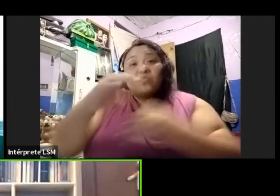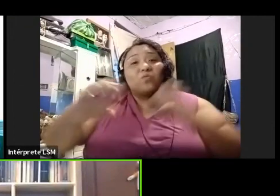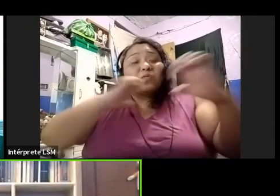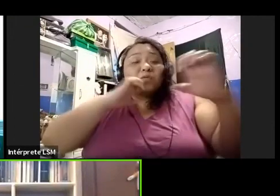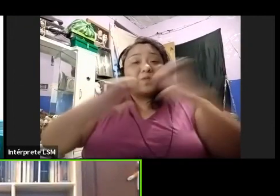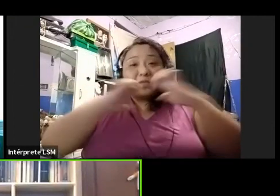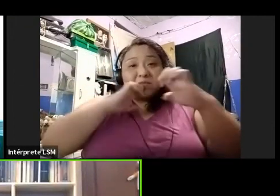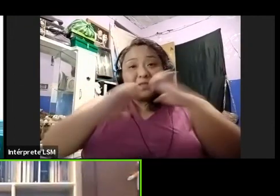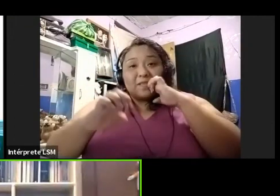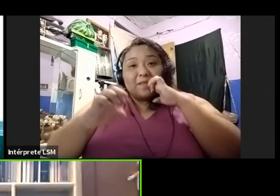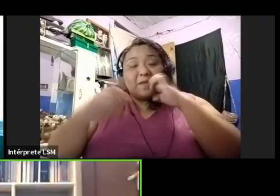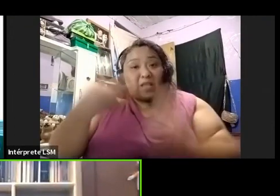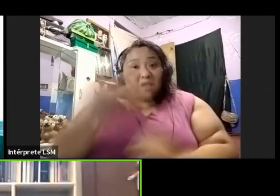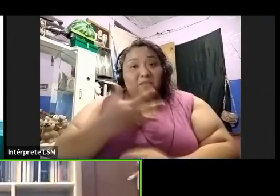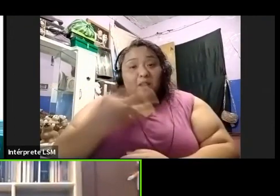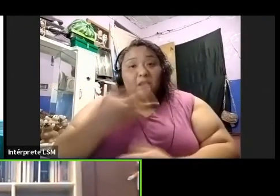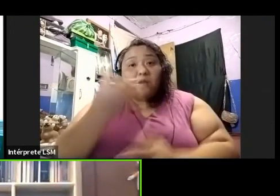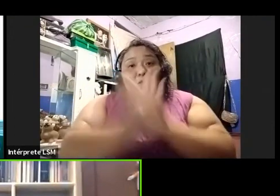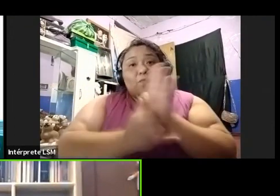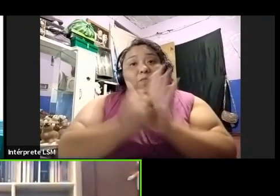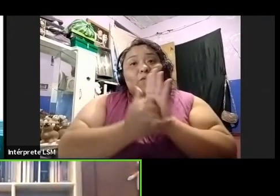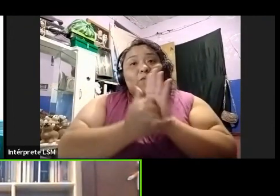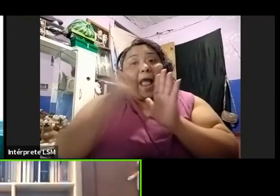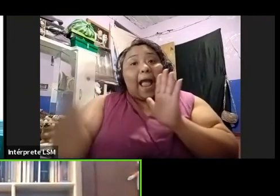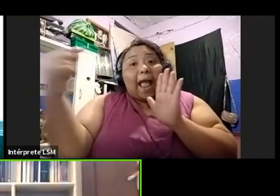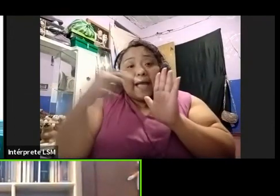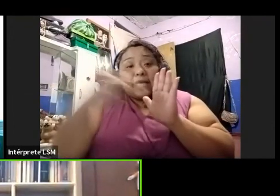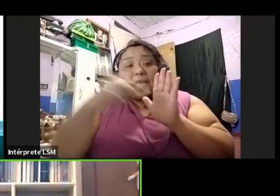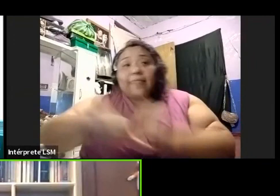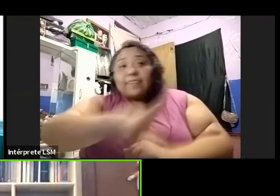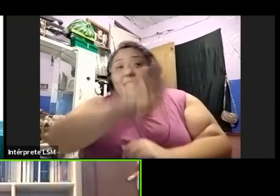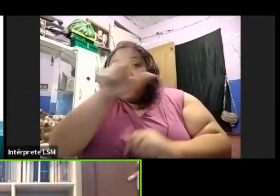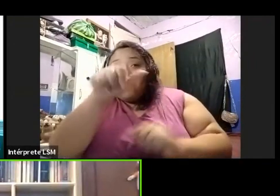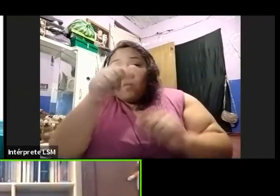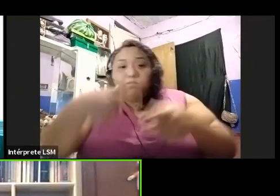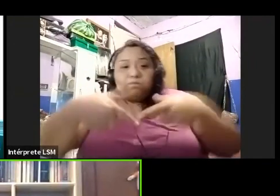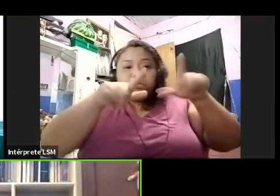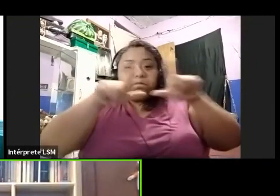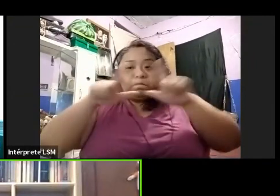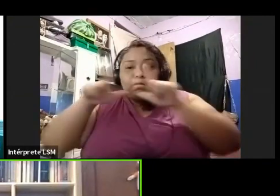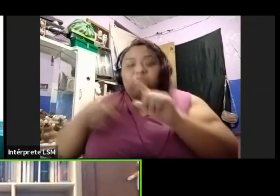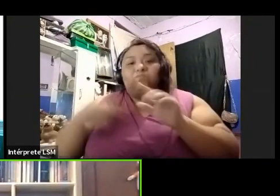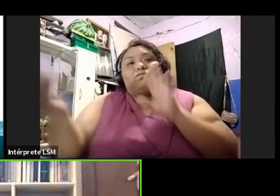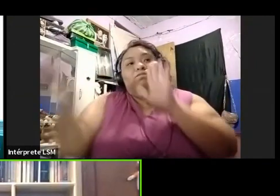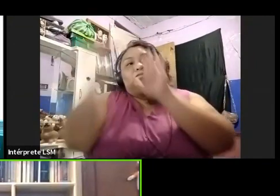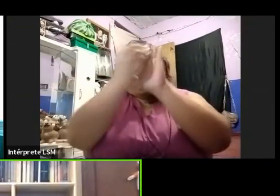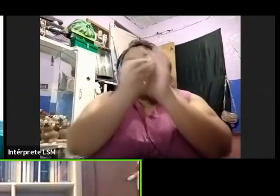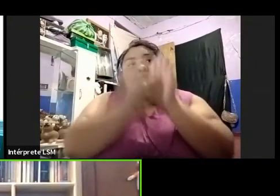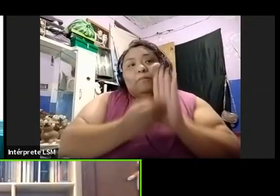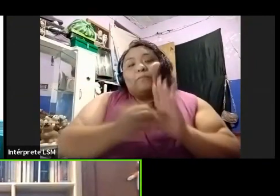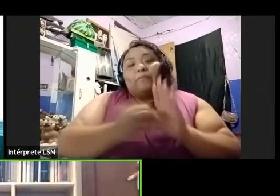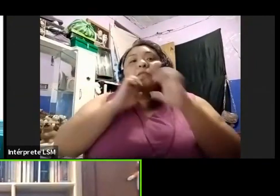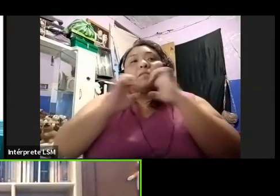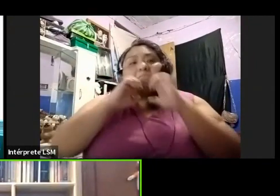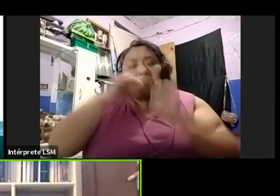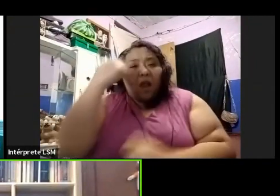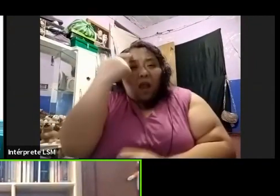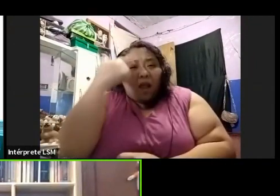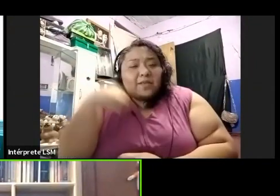Tenemos un canal de YouTube, ahí es donde subimos todas estas entrevistas y charlas para consulta de quien guste,